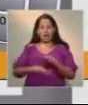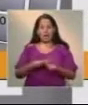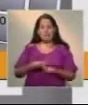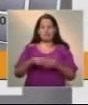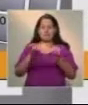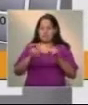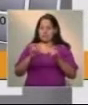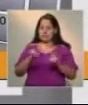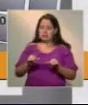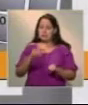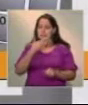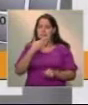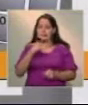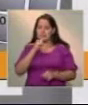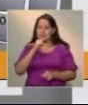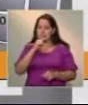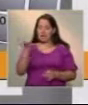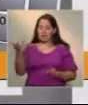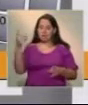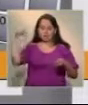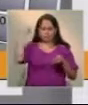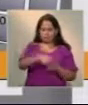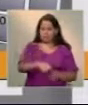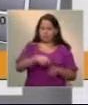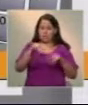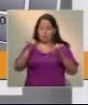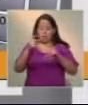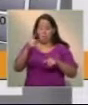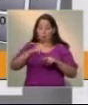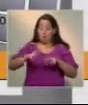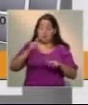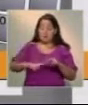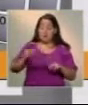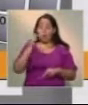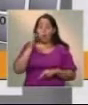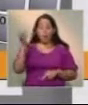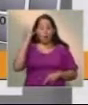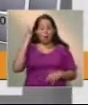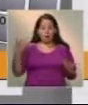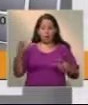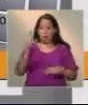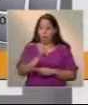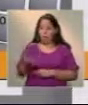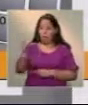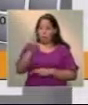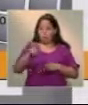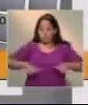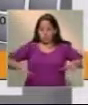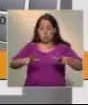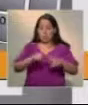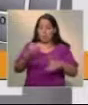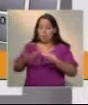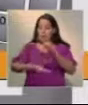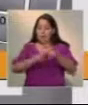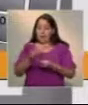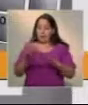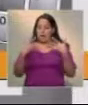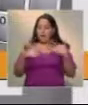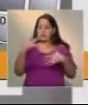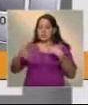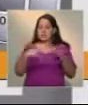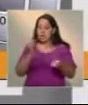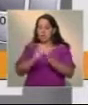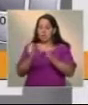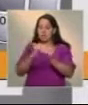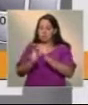amedrentar a quién de esta manera, cuando lo que están ahí son niños y niñas que utilizan nuestras instalaciones para hacer sus actividades, en este